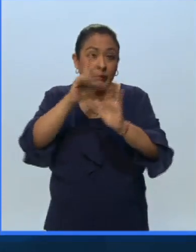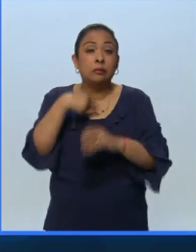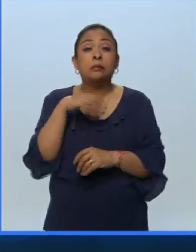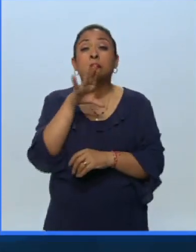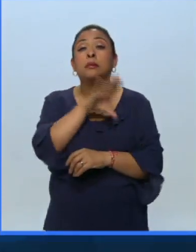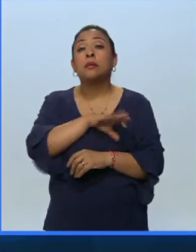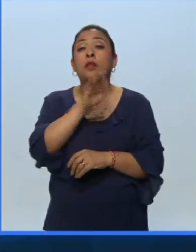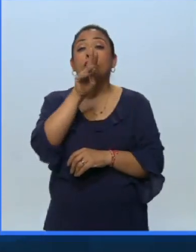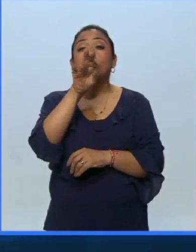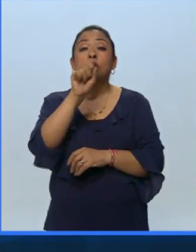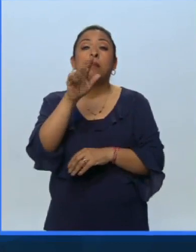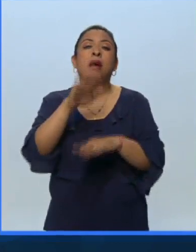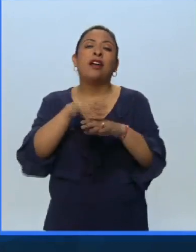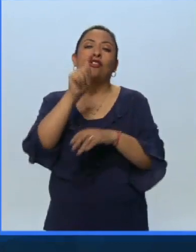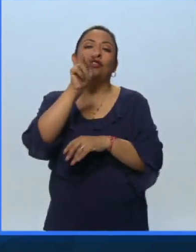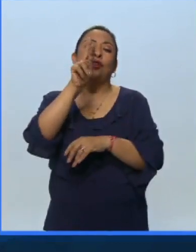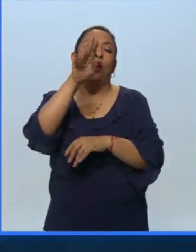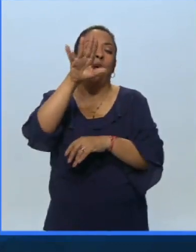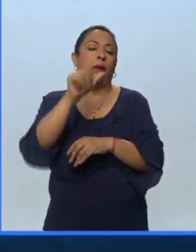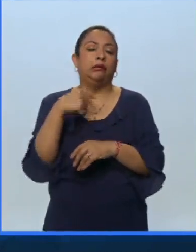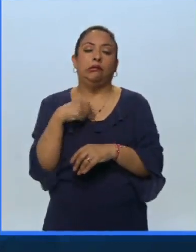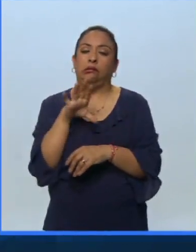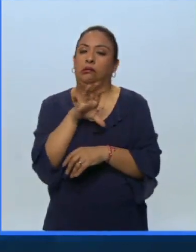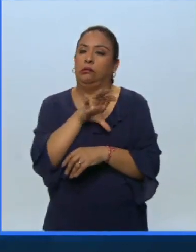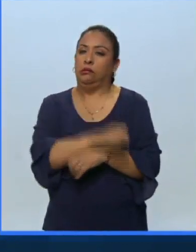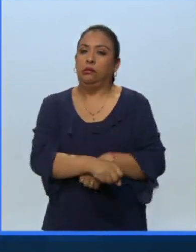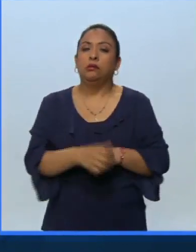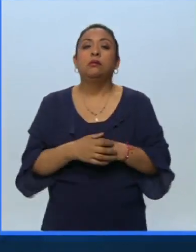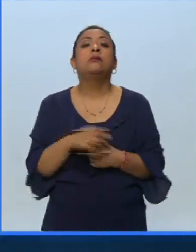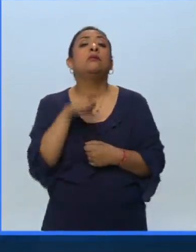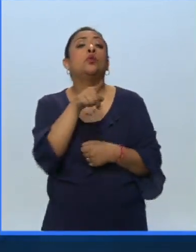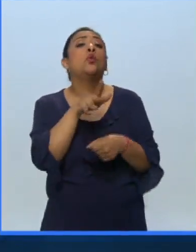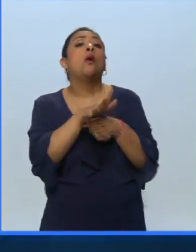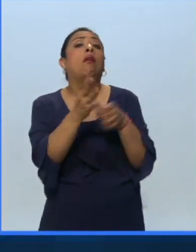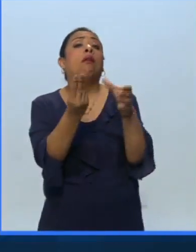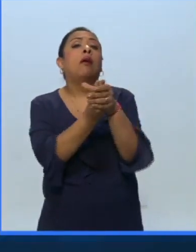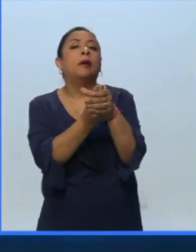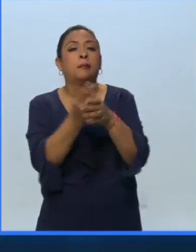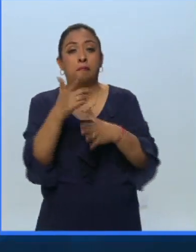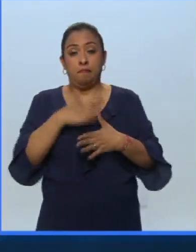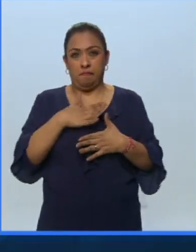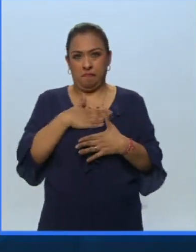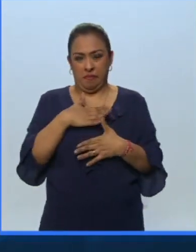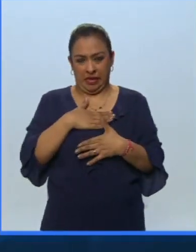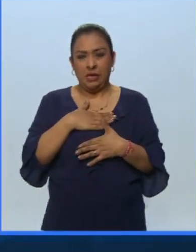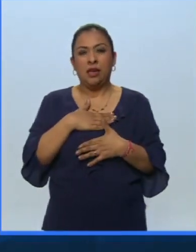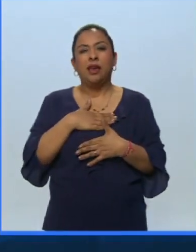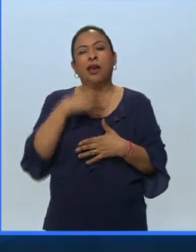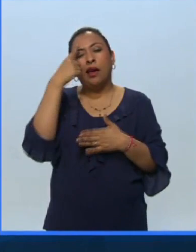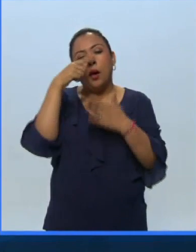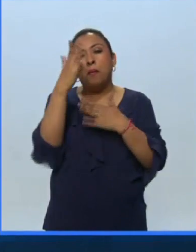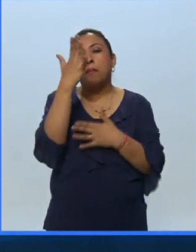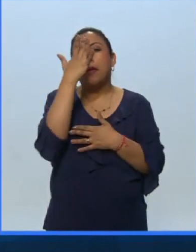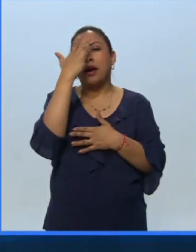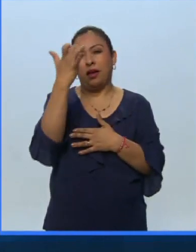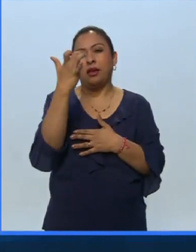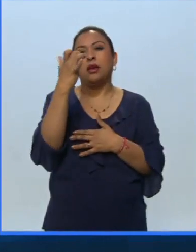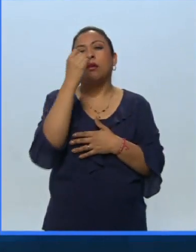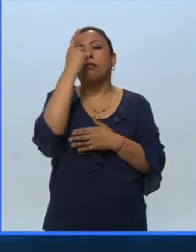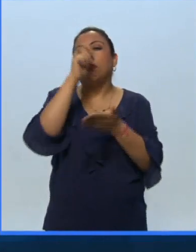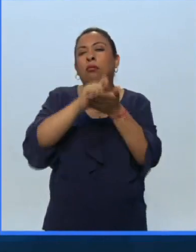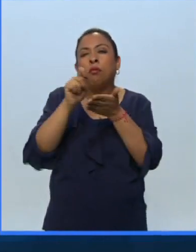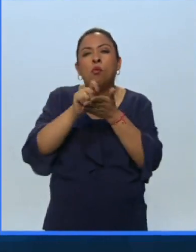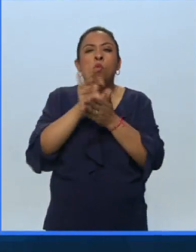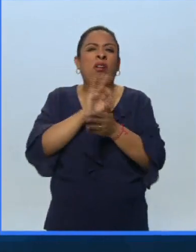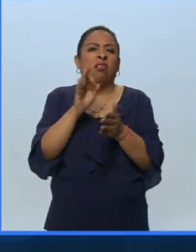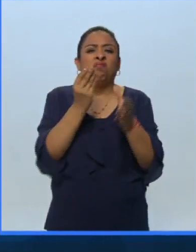encanta la fusión pero definitivamente la trova es lo mío ¿En tu caso cuál es el género? En mi caso el género creo que es lo mágico de un compositor que puedes tomar